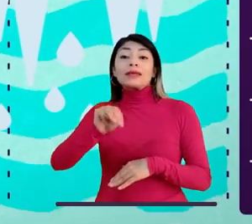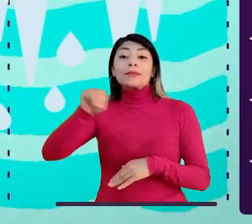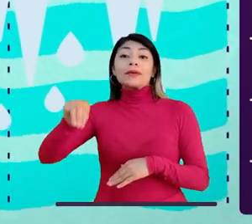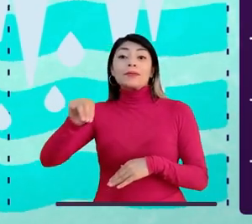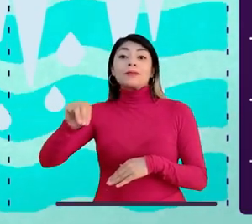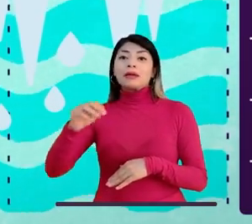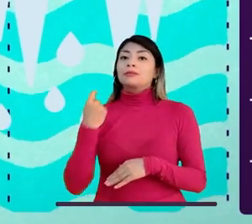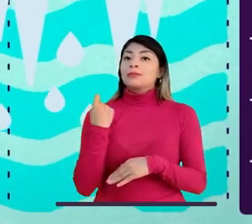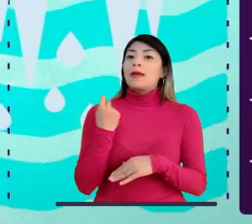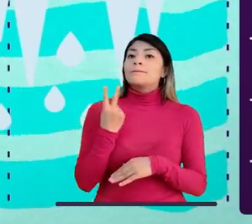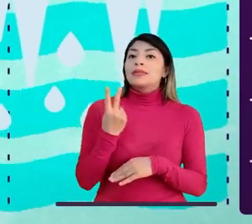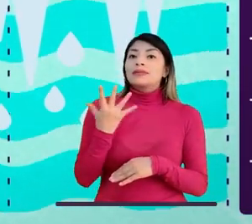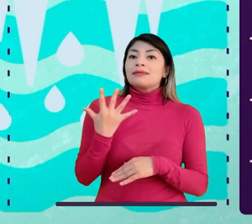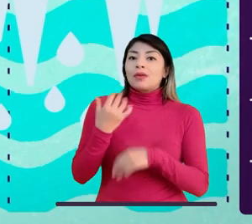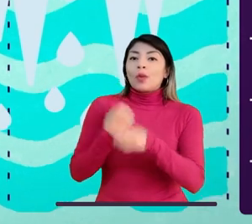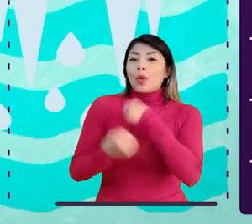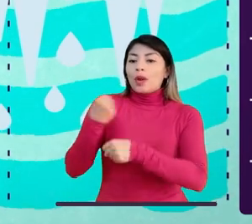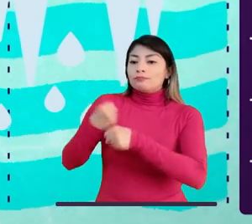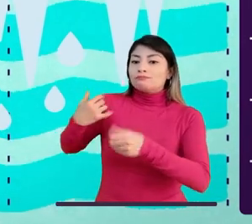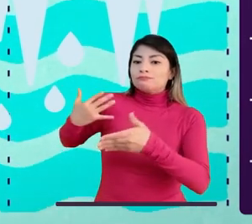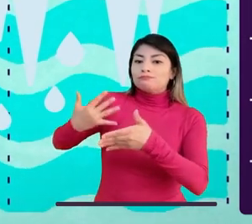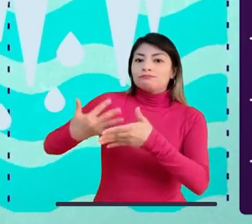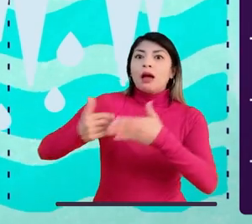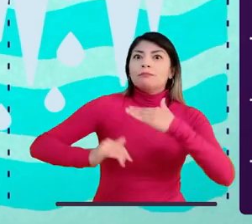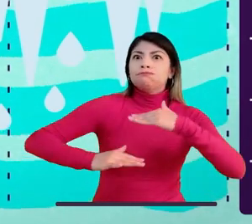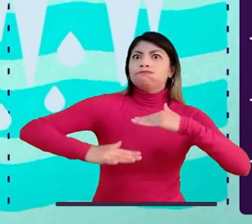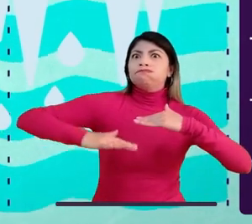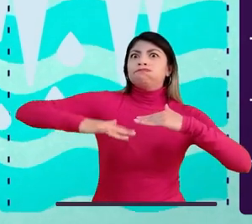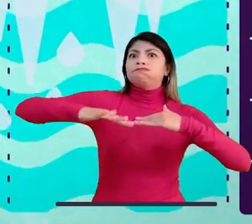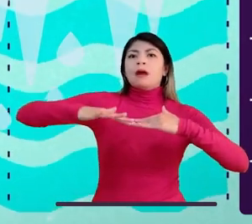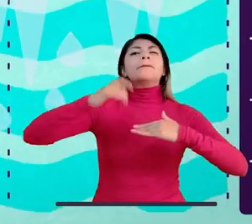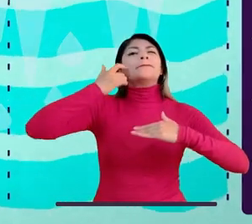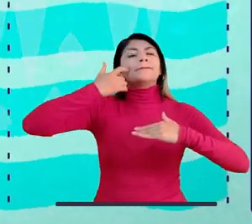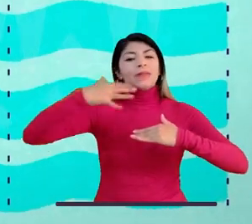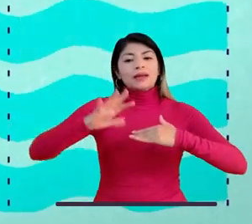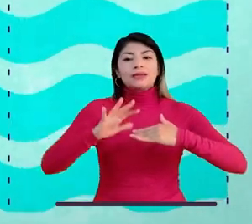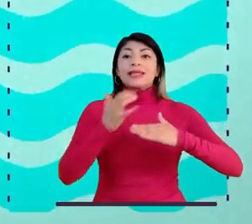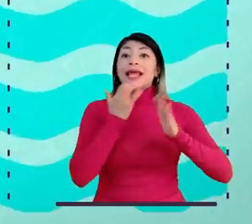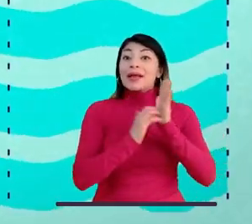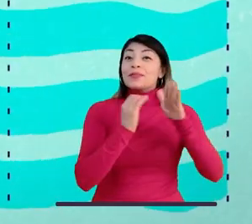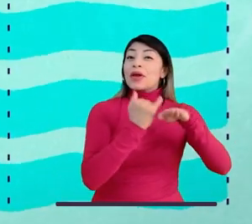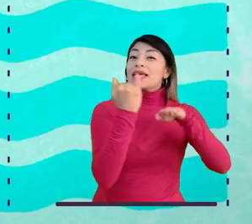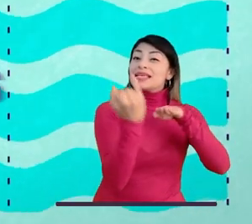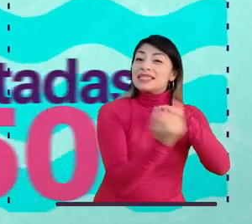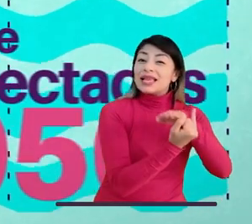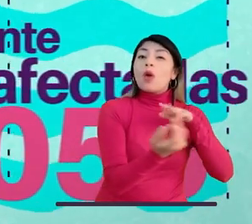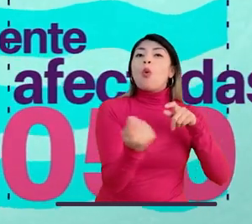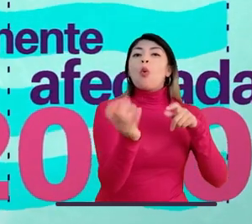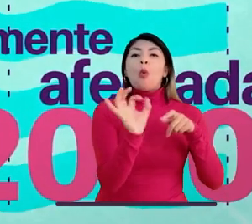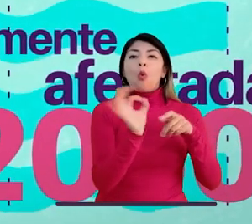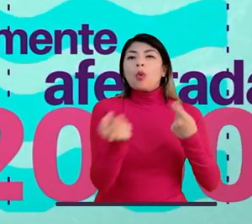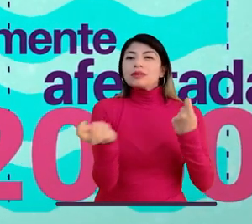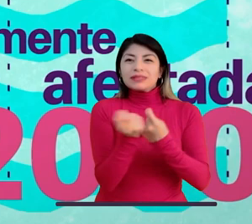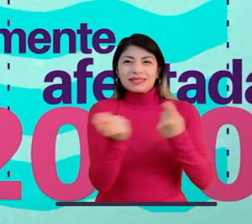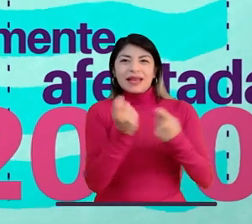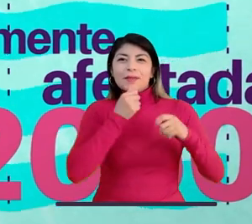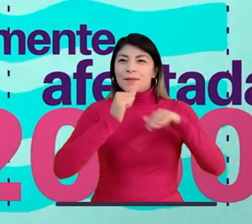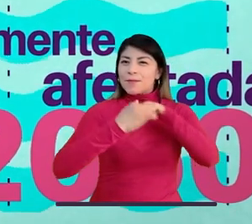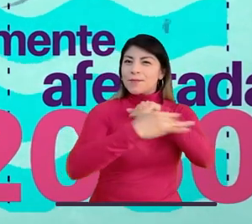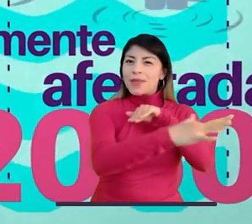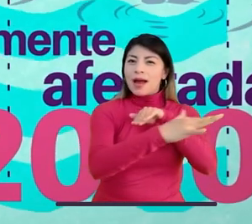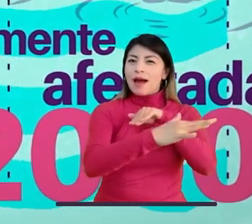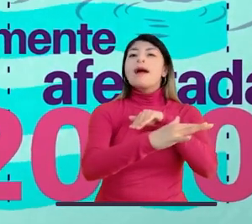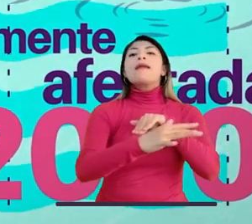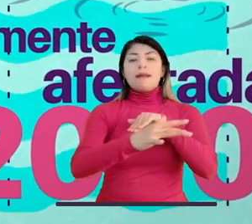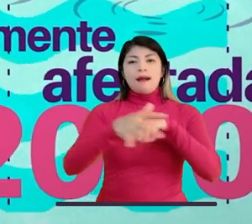milímetros en los últimos 25 años. Esto aumenta la probabilidad de que las comunidades que viven en ciudades vagas o en